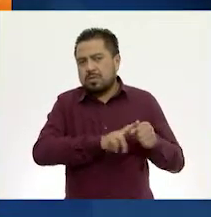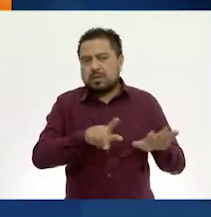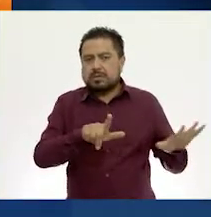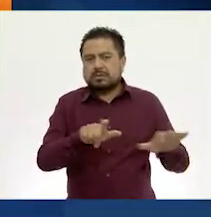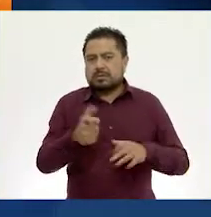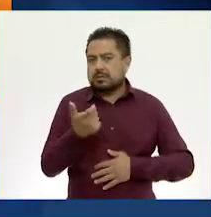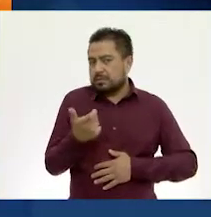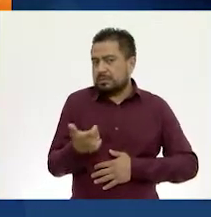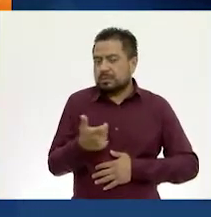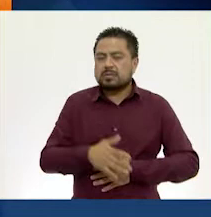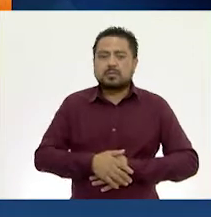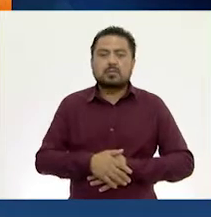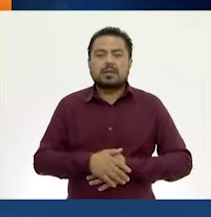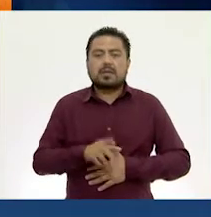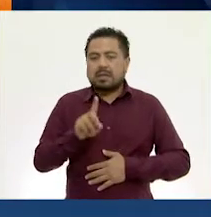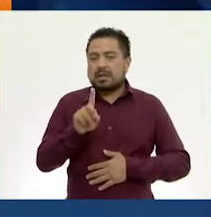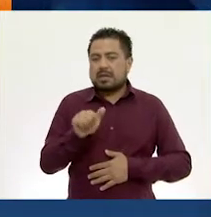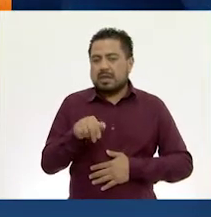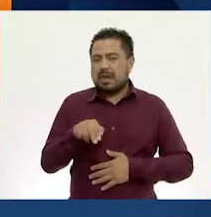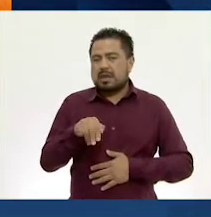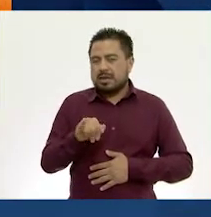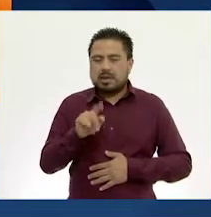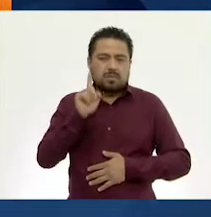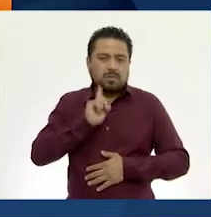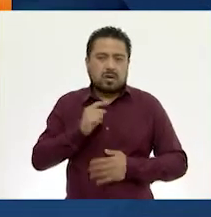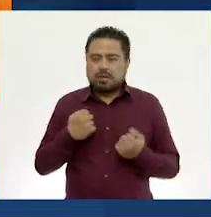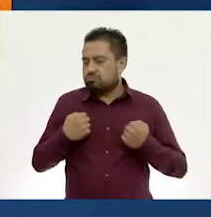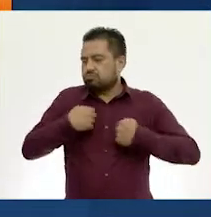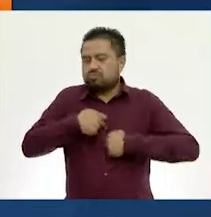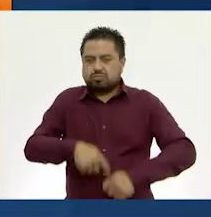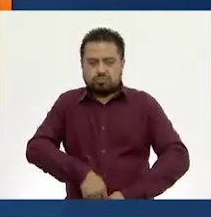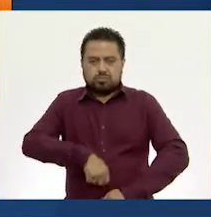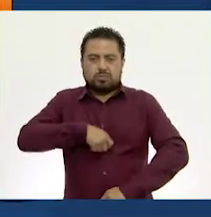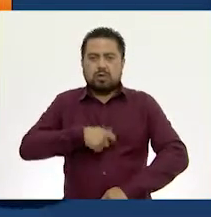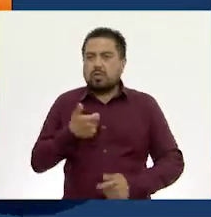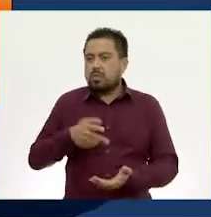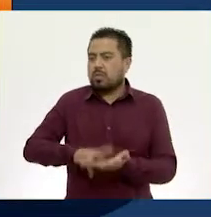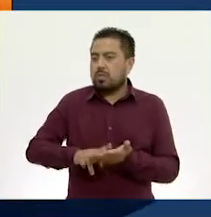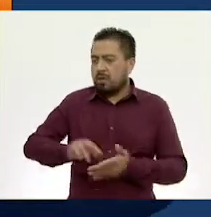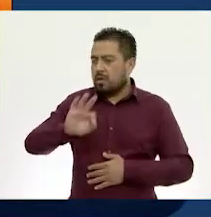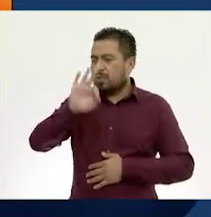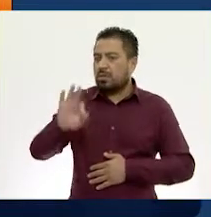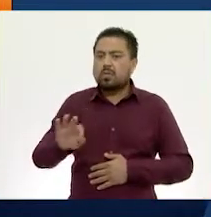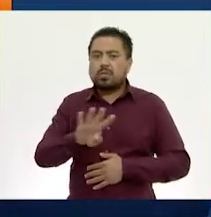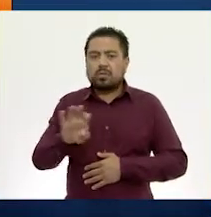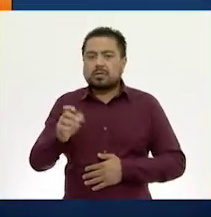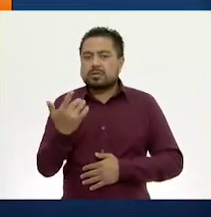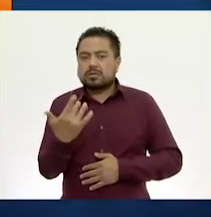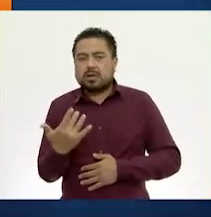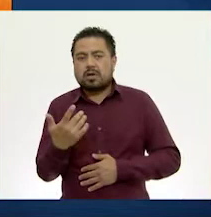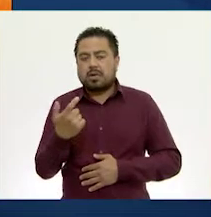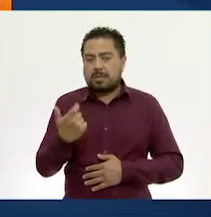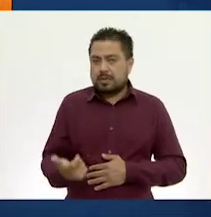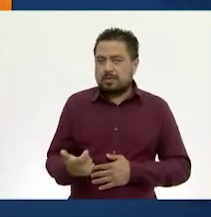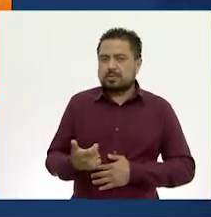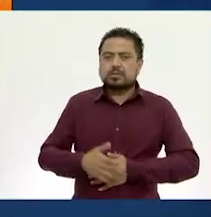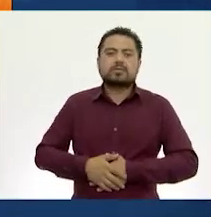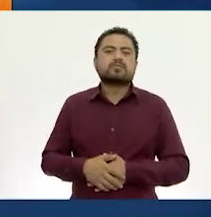pesos. Y a Daniela le compraría una chamarra que tenía un precio con descuento de 405 pesos.